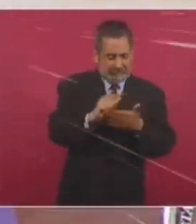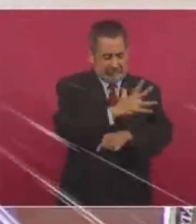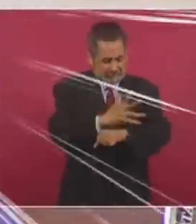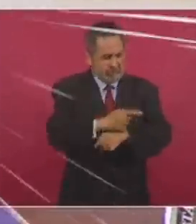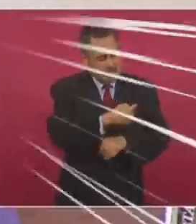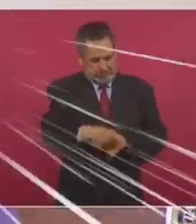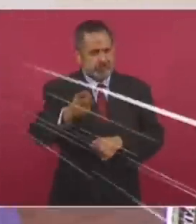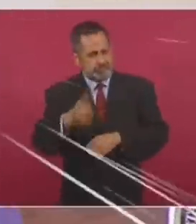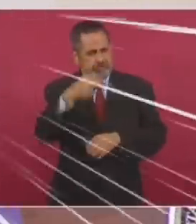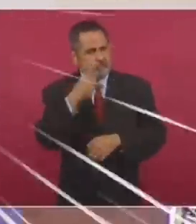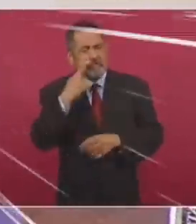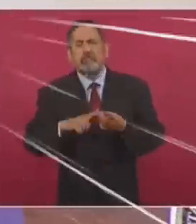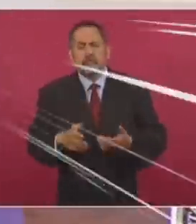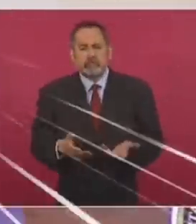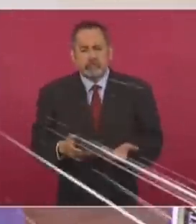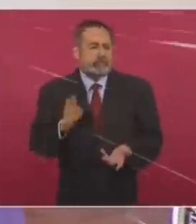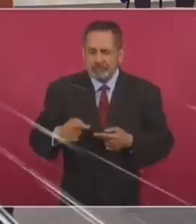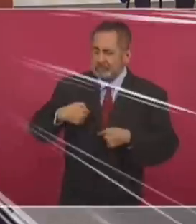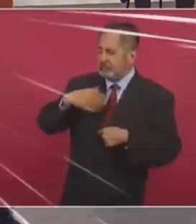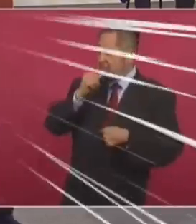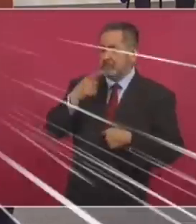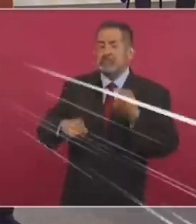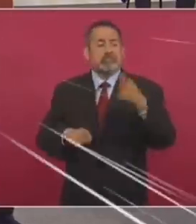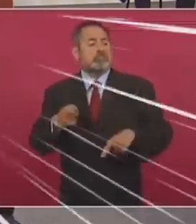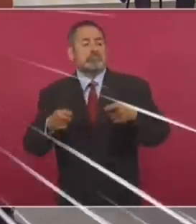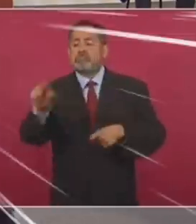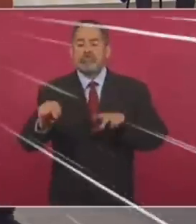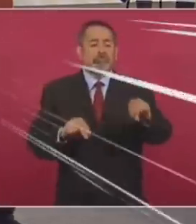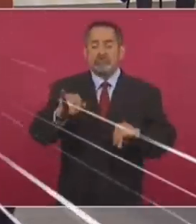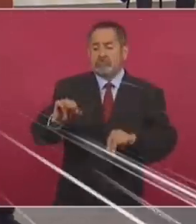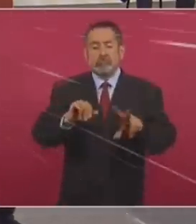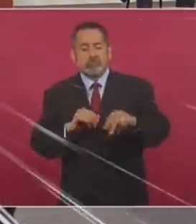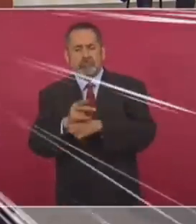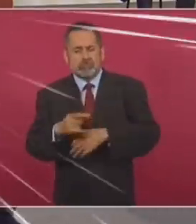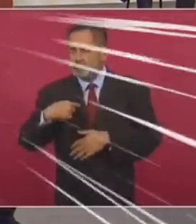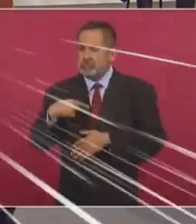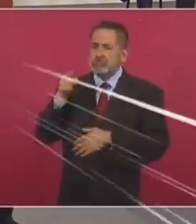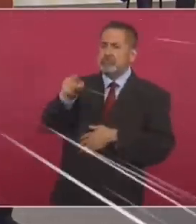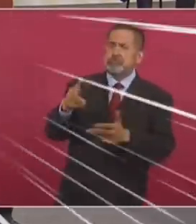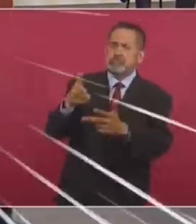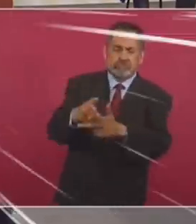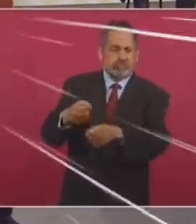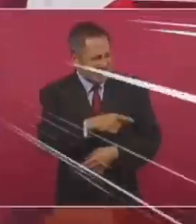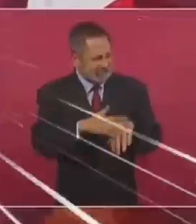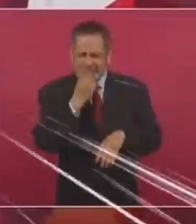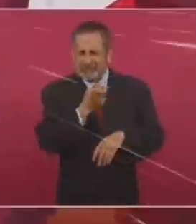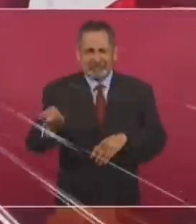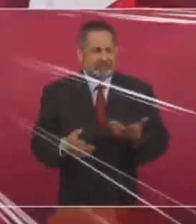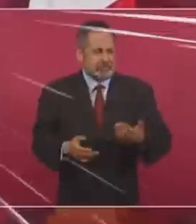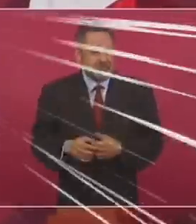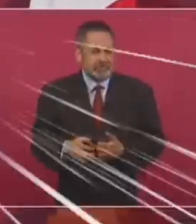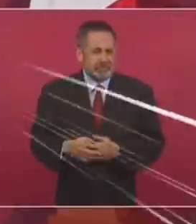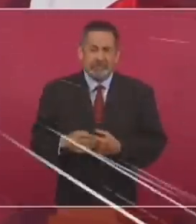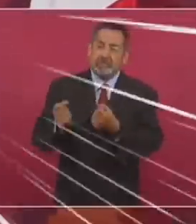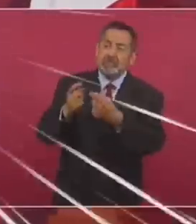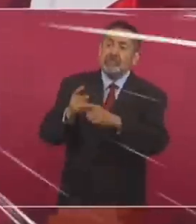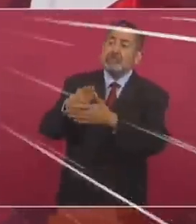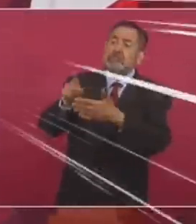que arroje la primera piedra. ¿Quién somos nosotros para llamar matones, torturadores, censores y represores? A unos